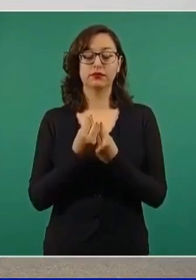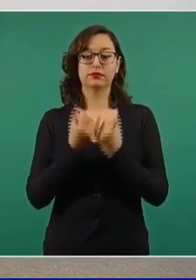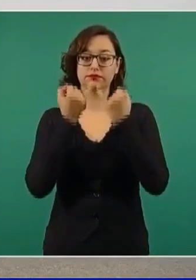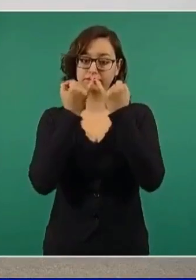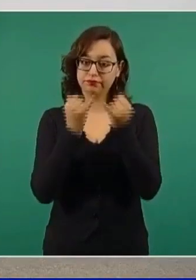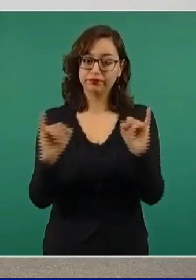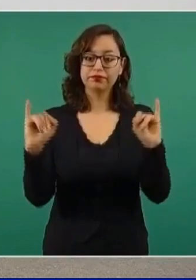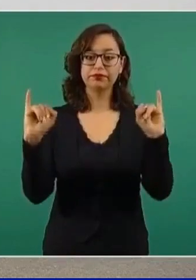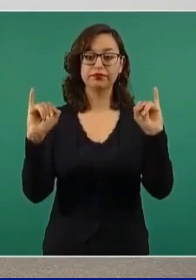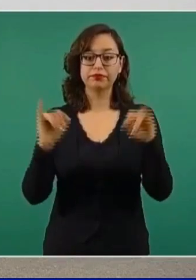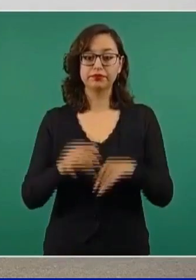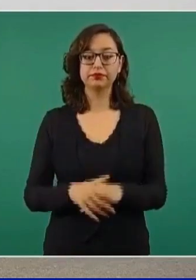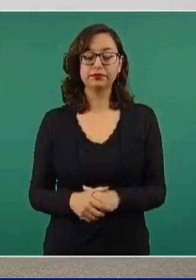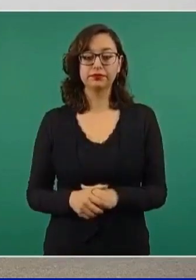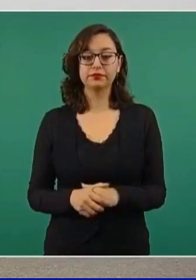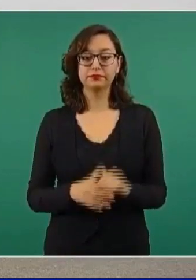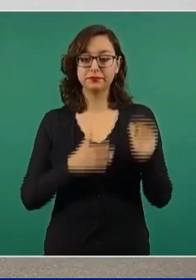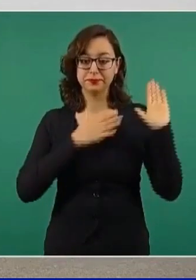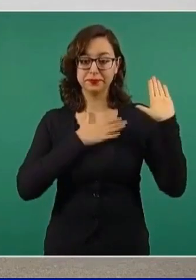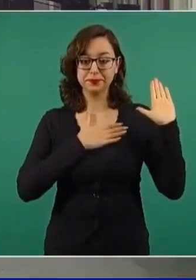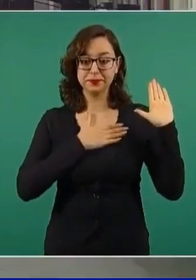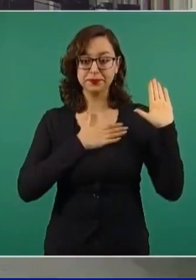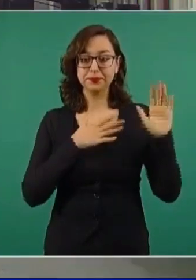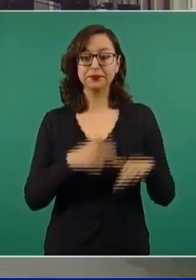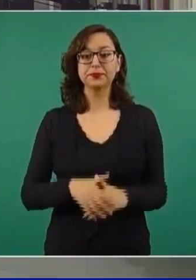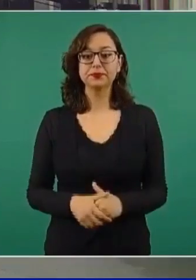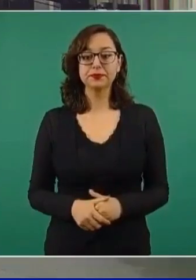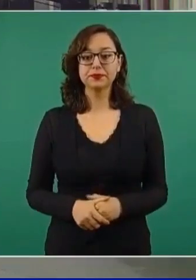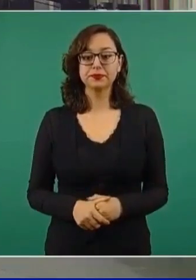Es mi compromiso. Gracias, presidente.